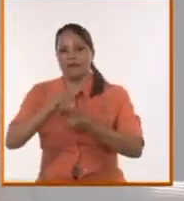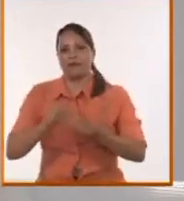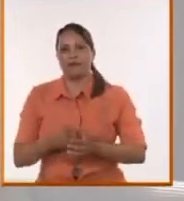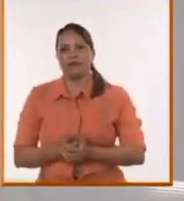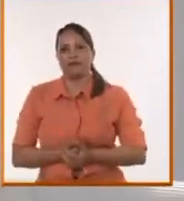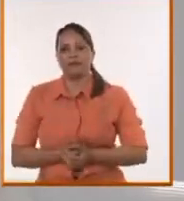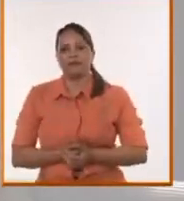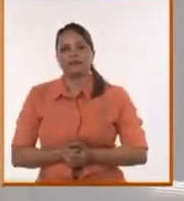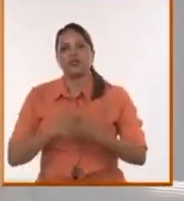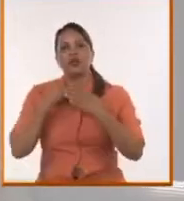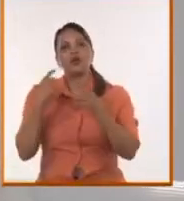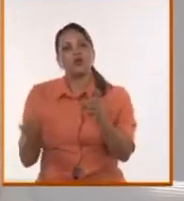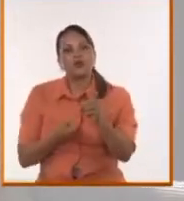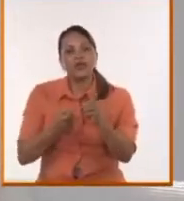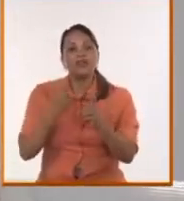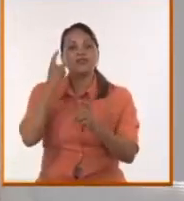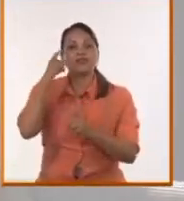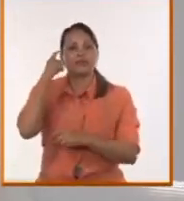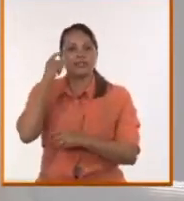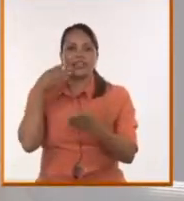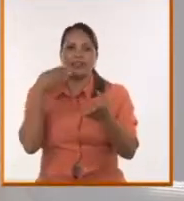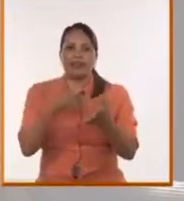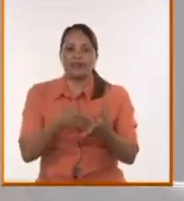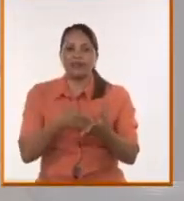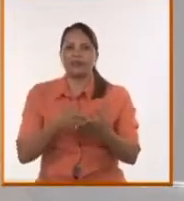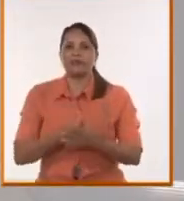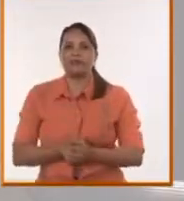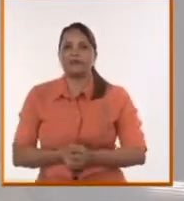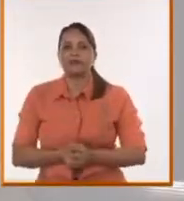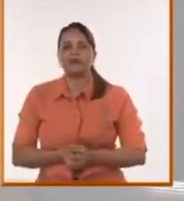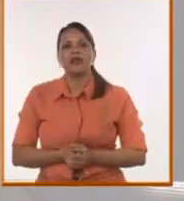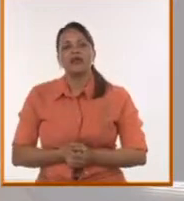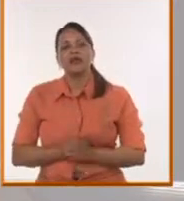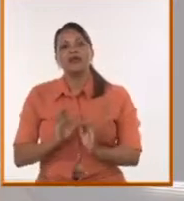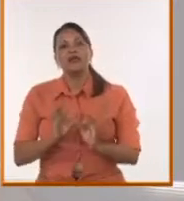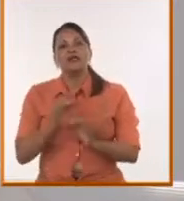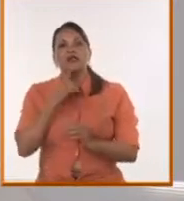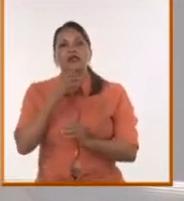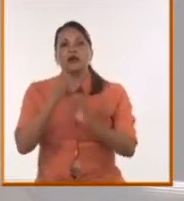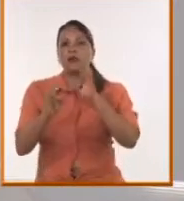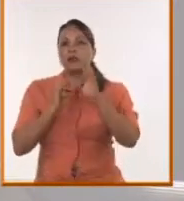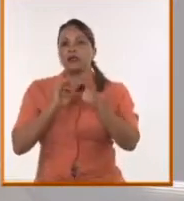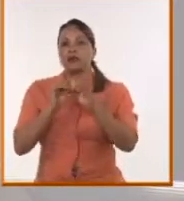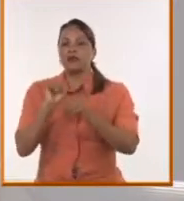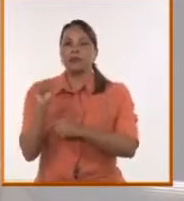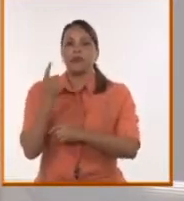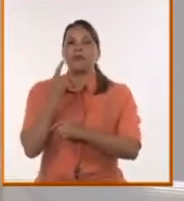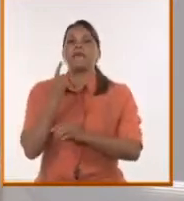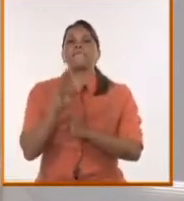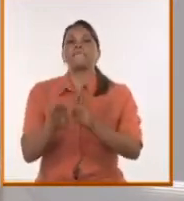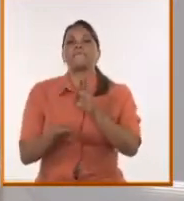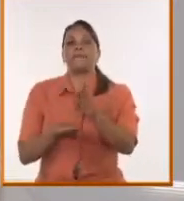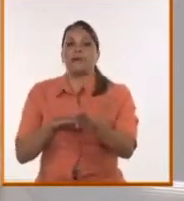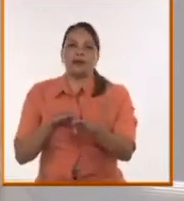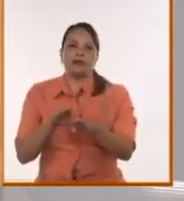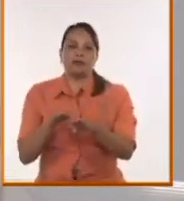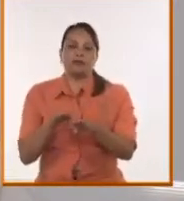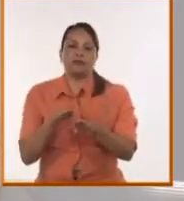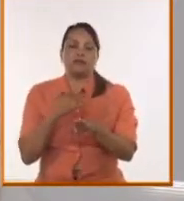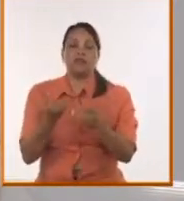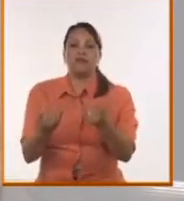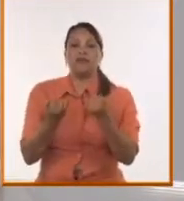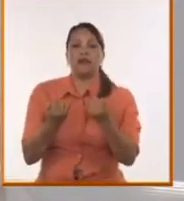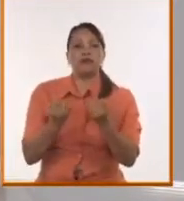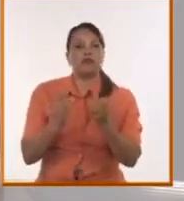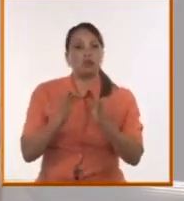efectivamente, lo que el presidente dice, bueno, vamos a revolucionar las conciencias. Y yo creo que los medios de comunicación son ese primer paso. Si no tenemos información